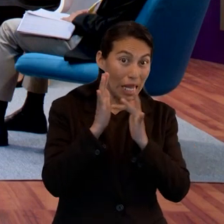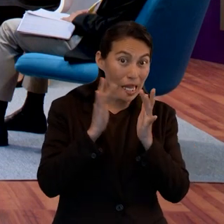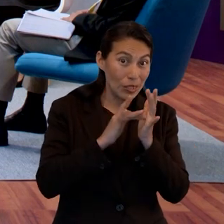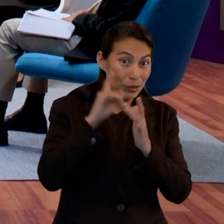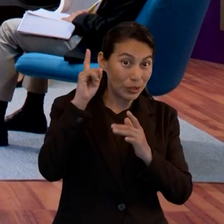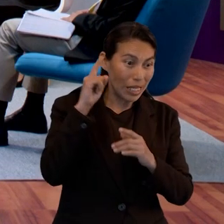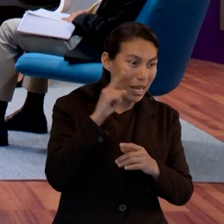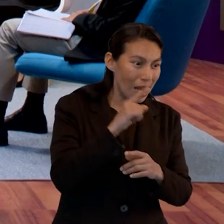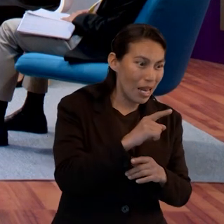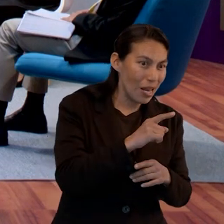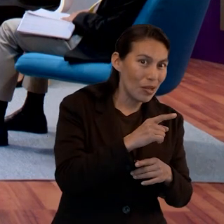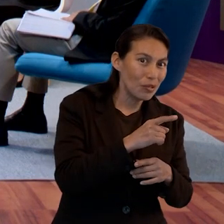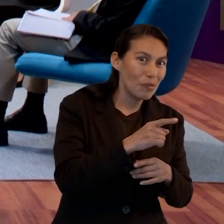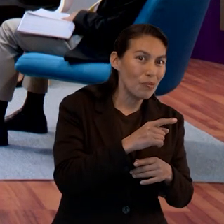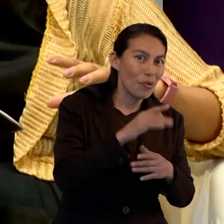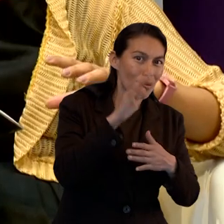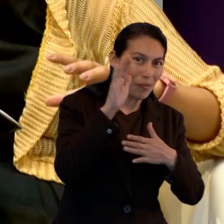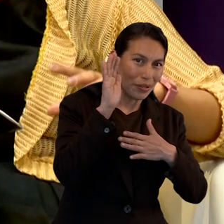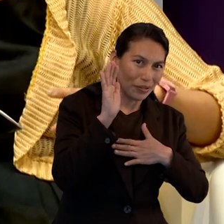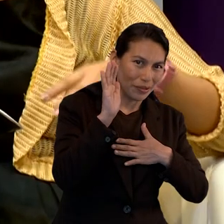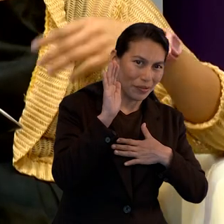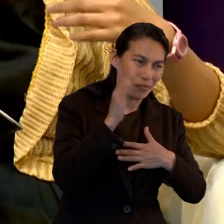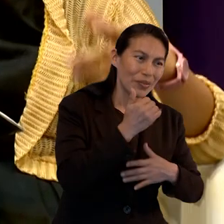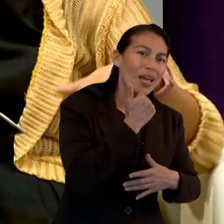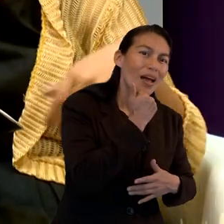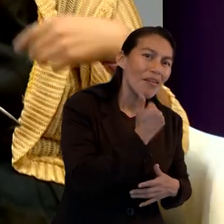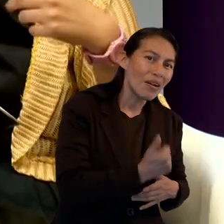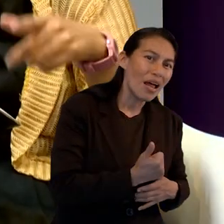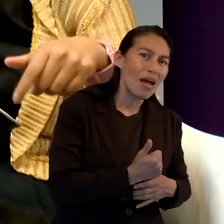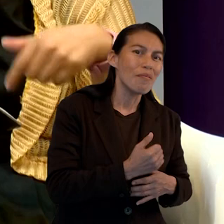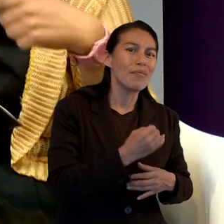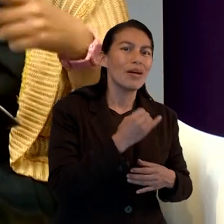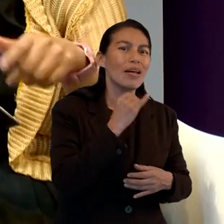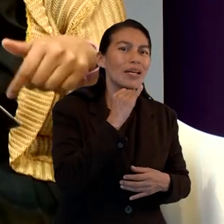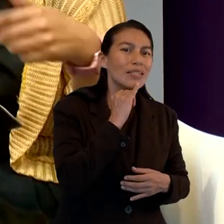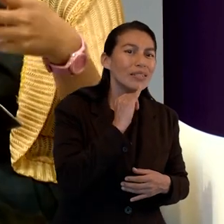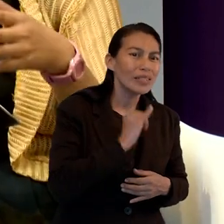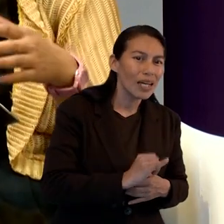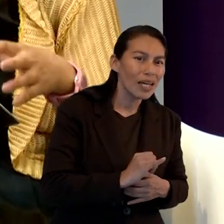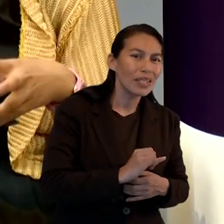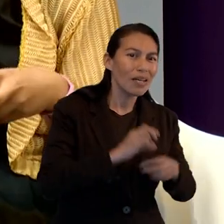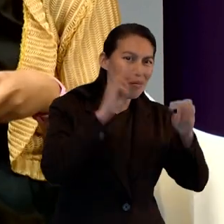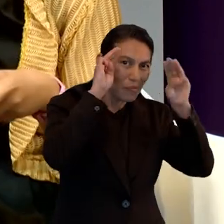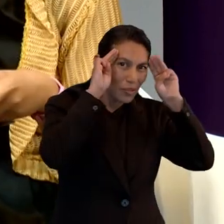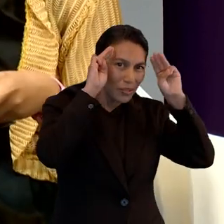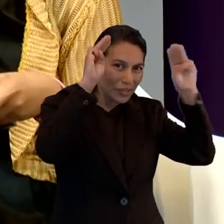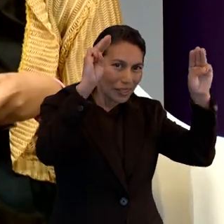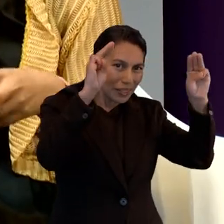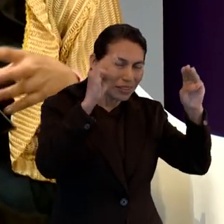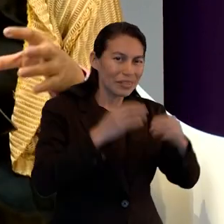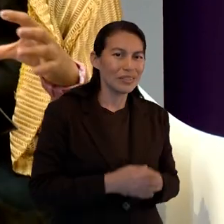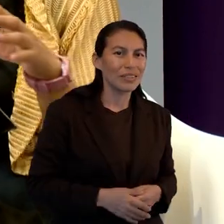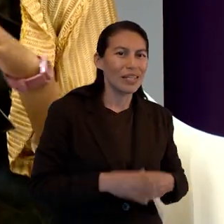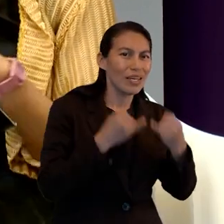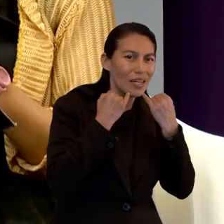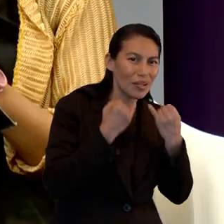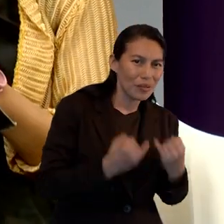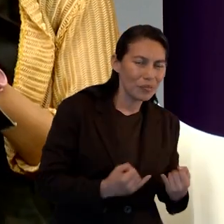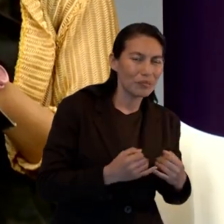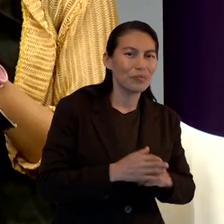porque Dios se los prometió a los antepasados, a Abraham, a Isaac, a Moisés, a Jacob. Entonces, esas